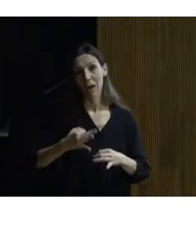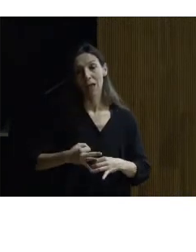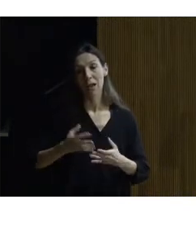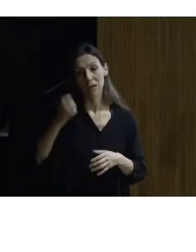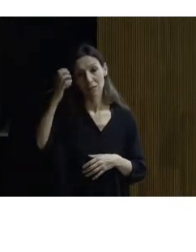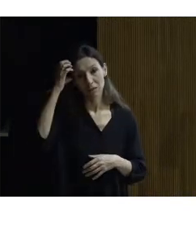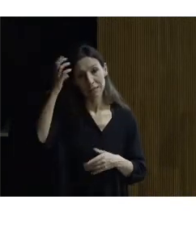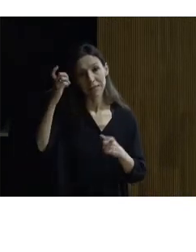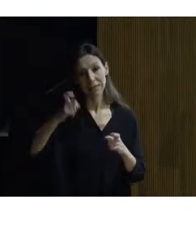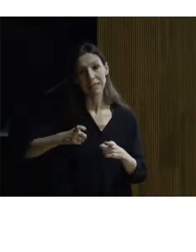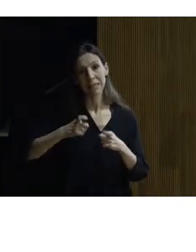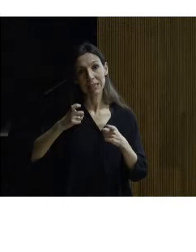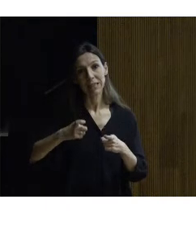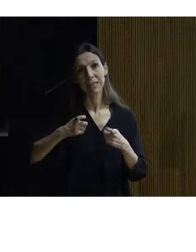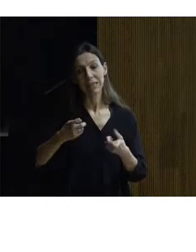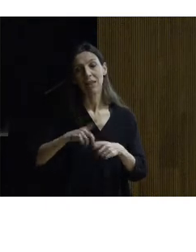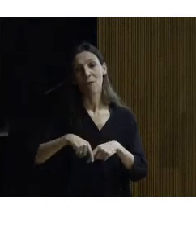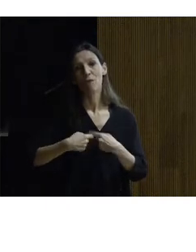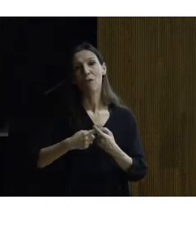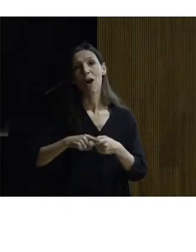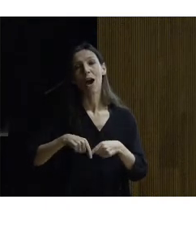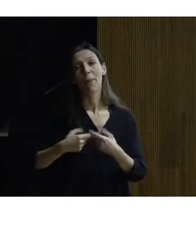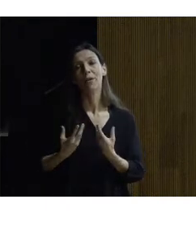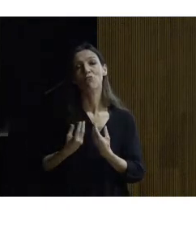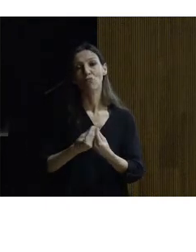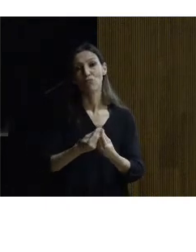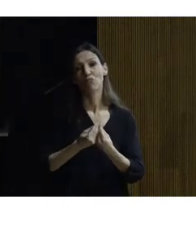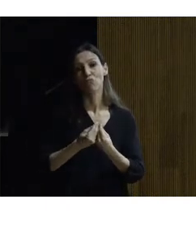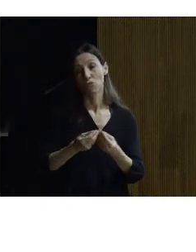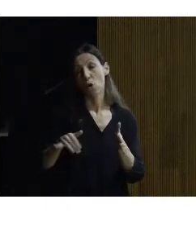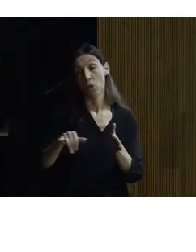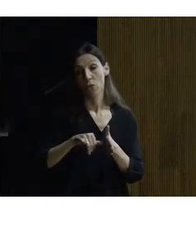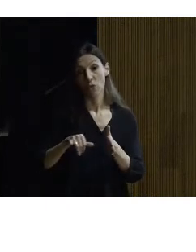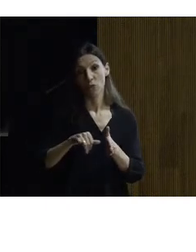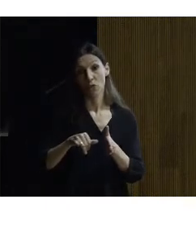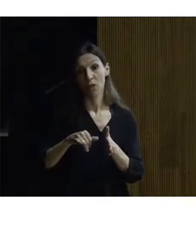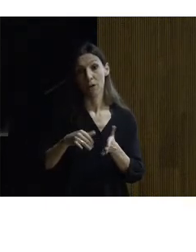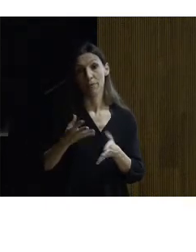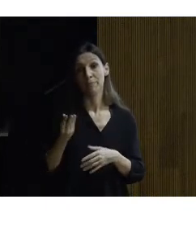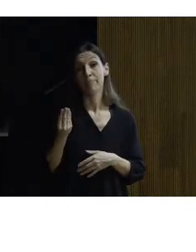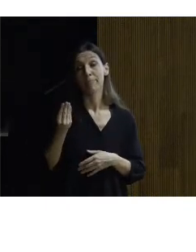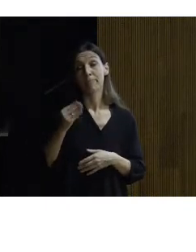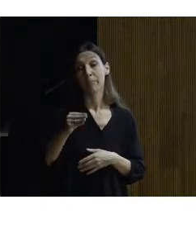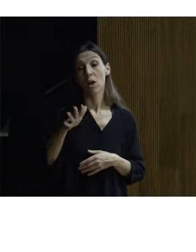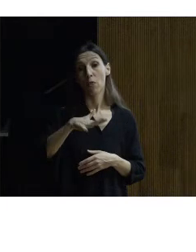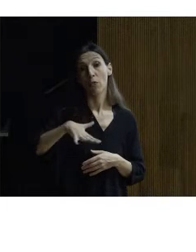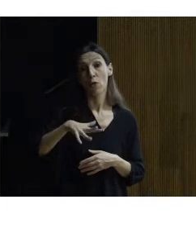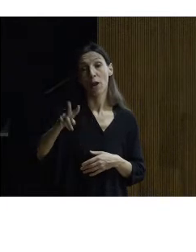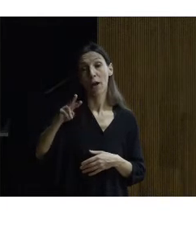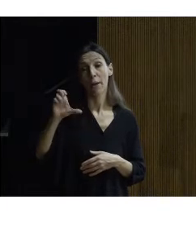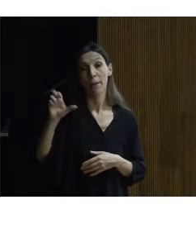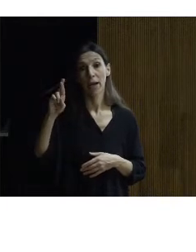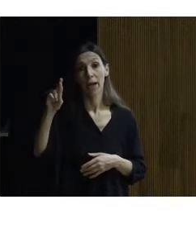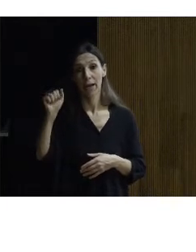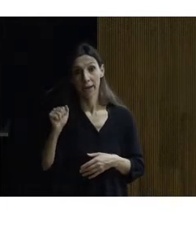V se procuró la proximidad familiar incluso en en la vera y luego a su vez